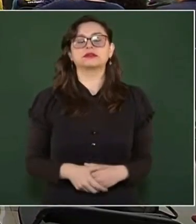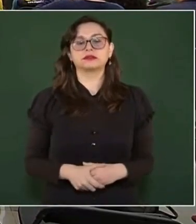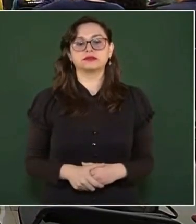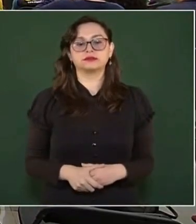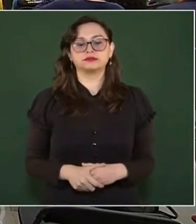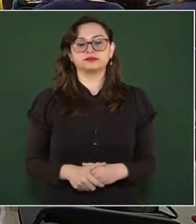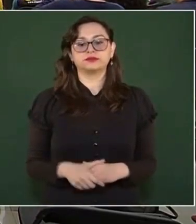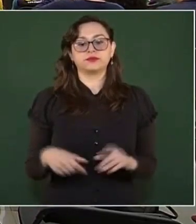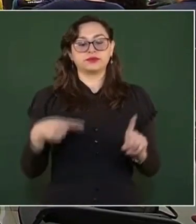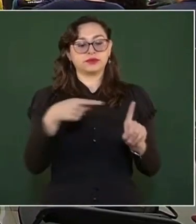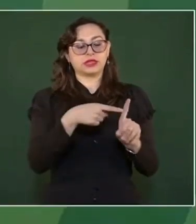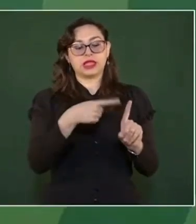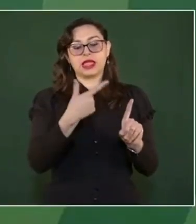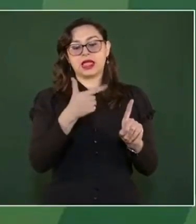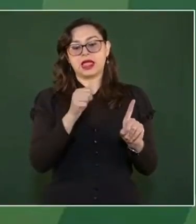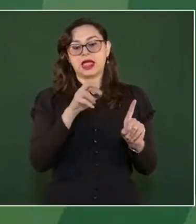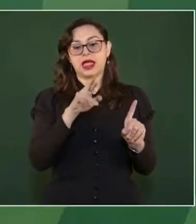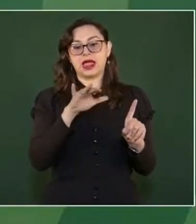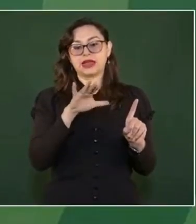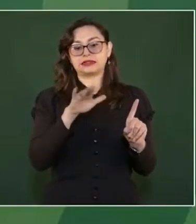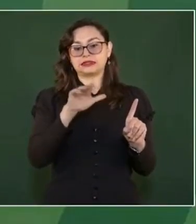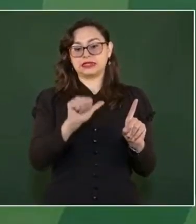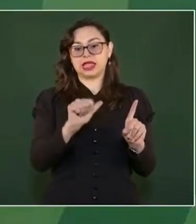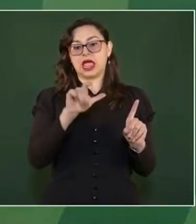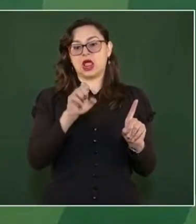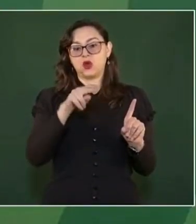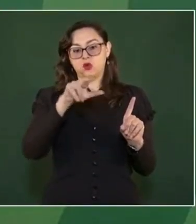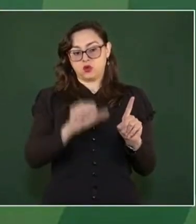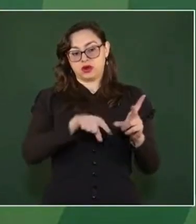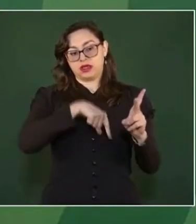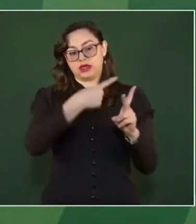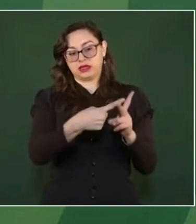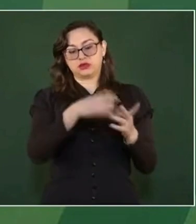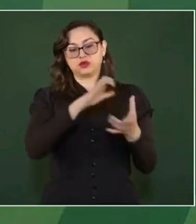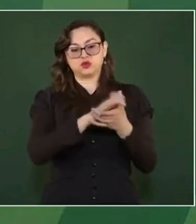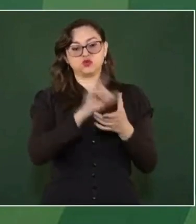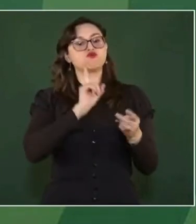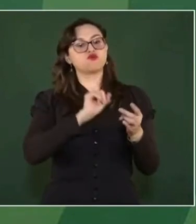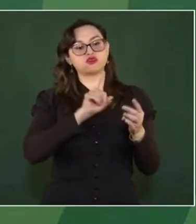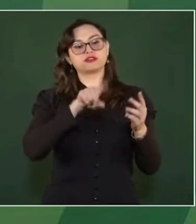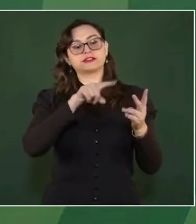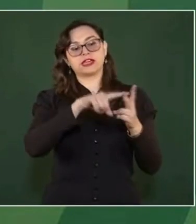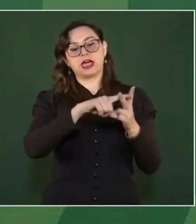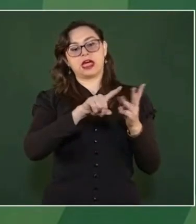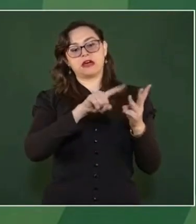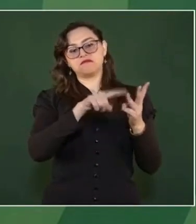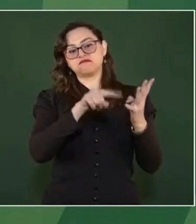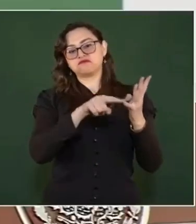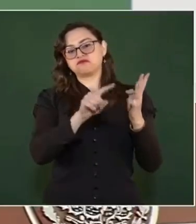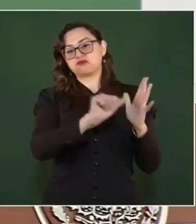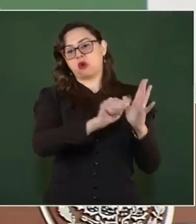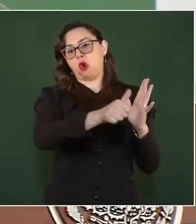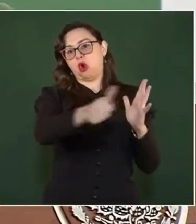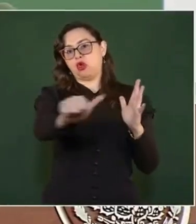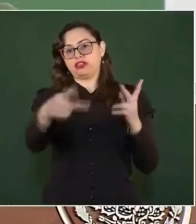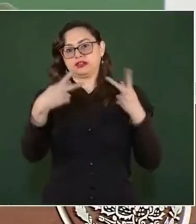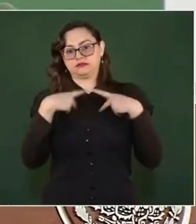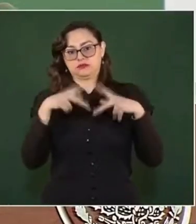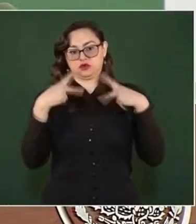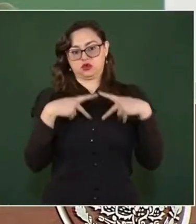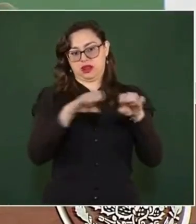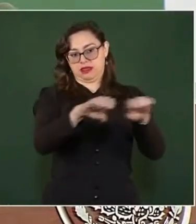señora, junto con otras personas del entorno más íntimo de García Luna,